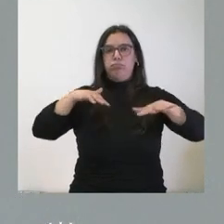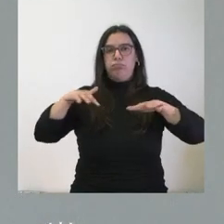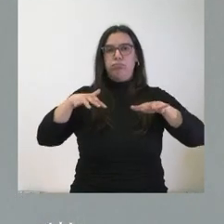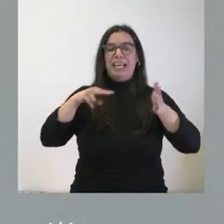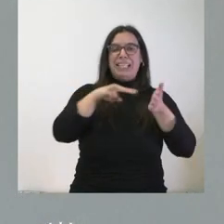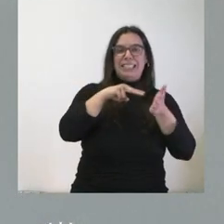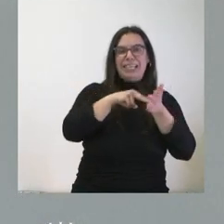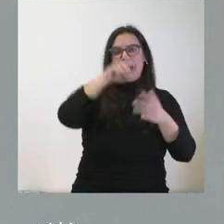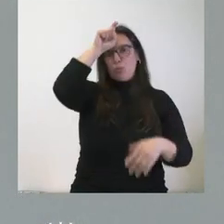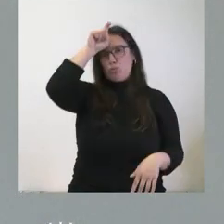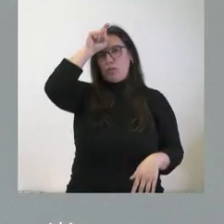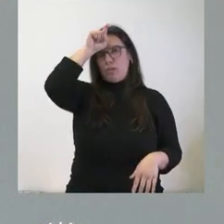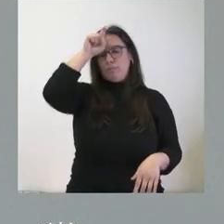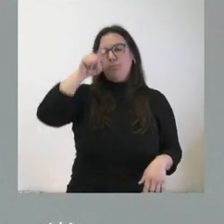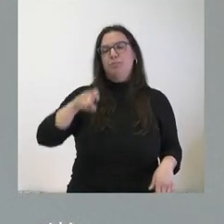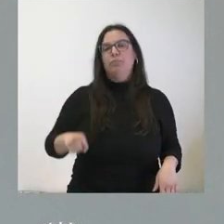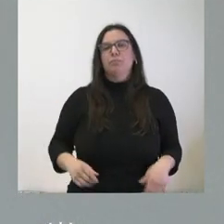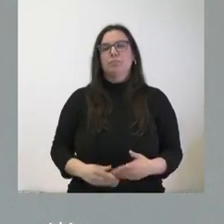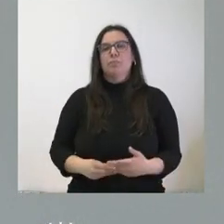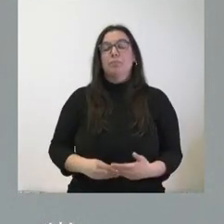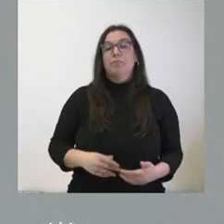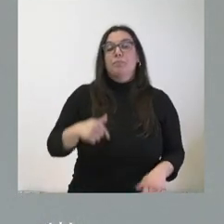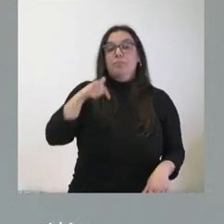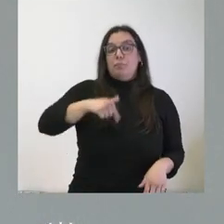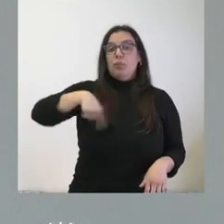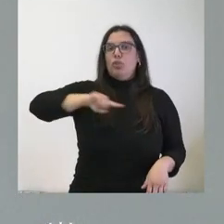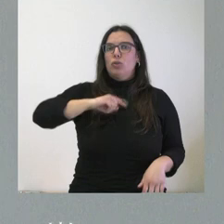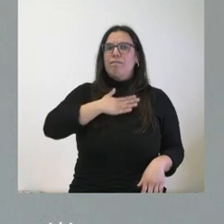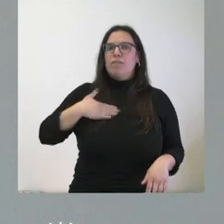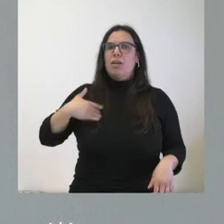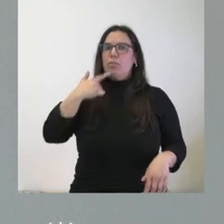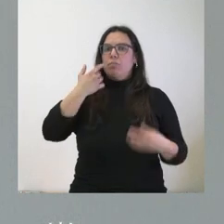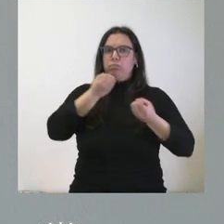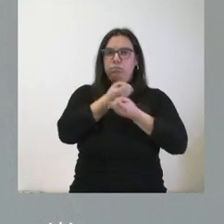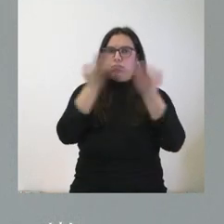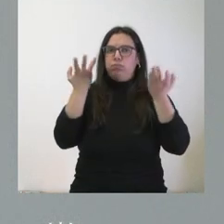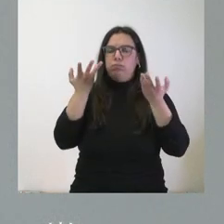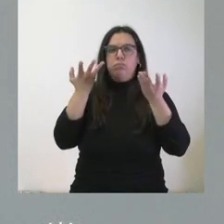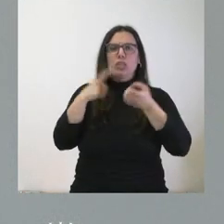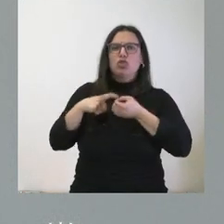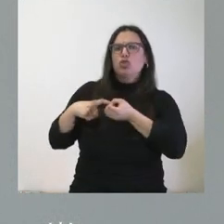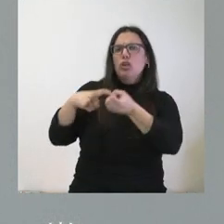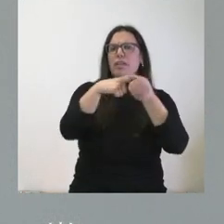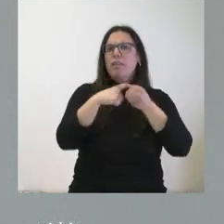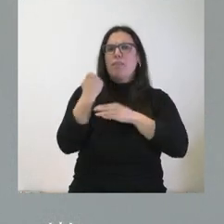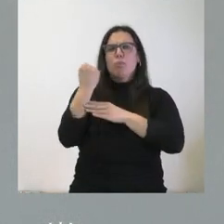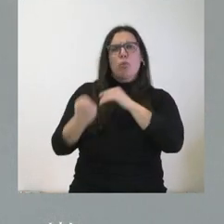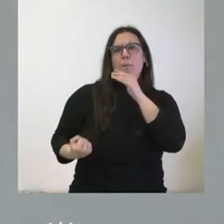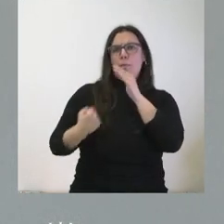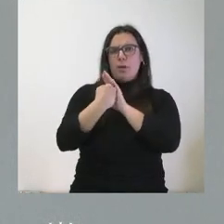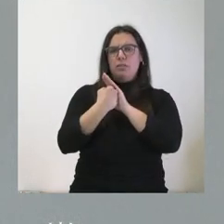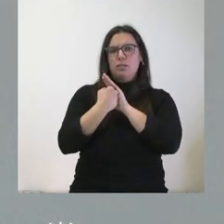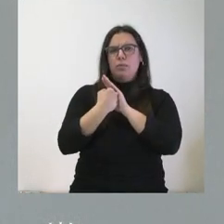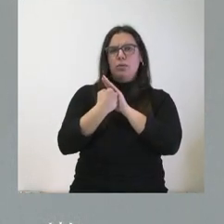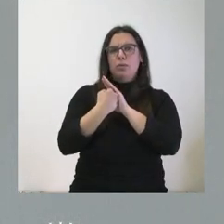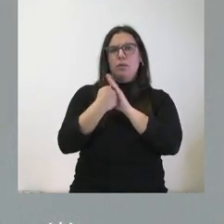Siria y Turquía. Desde aquí queremos mostrar nuestra máxima solidaridad y apoyo a